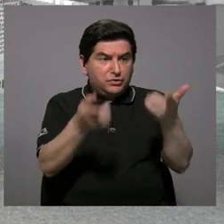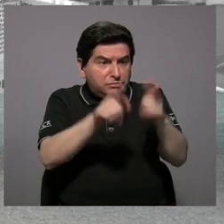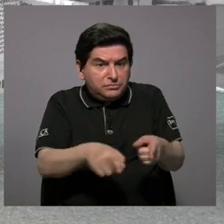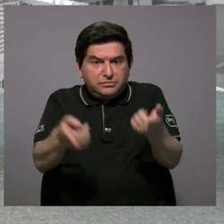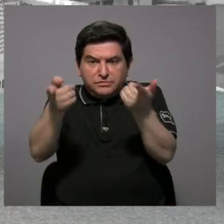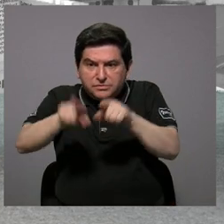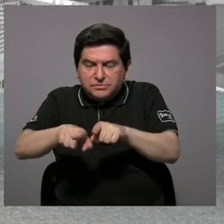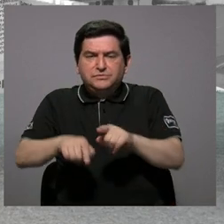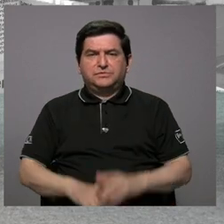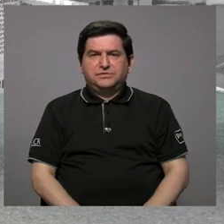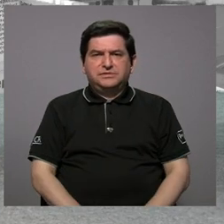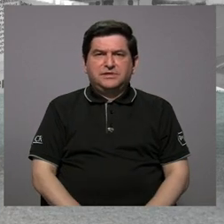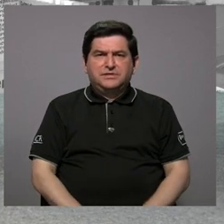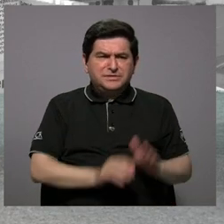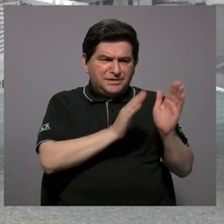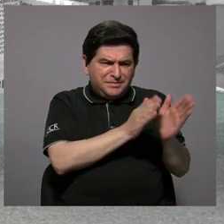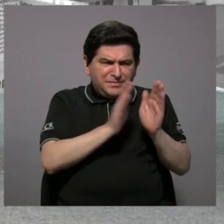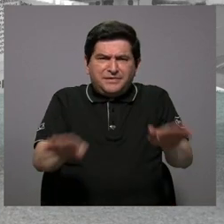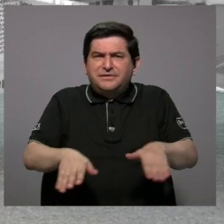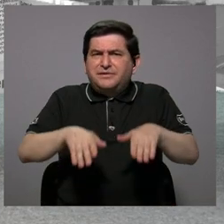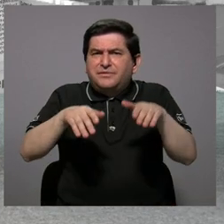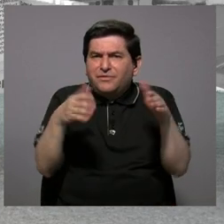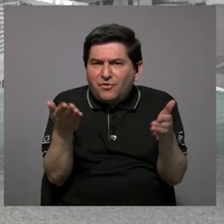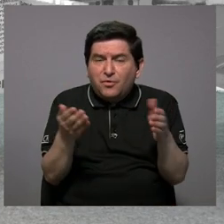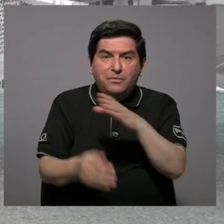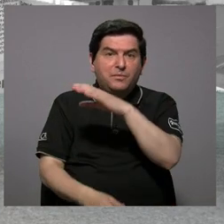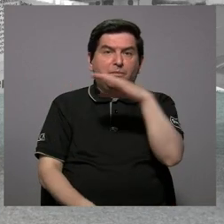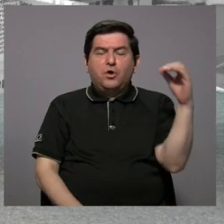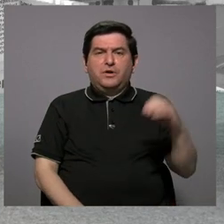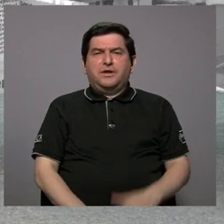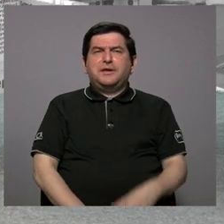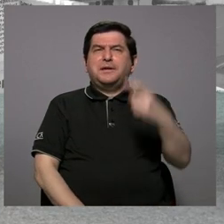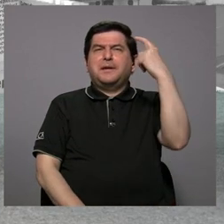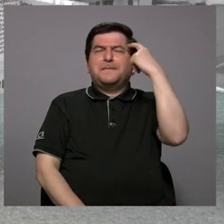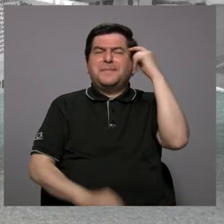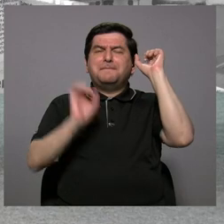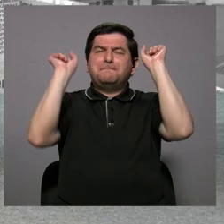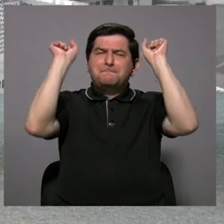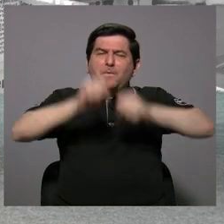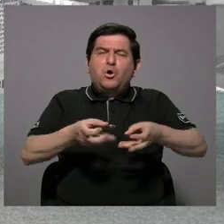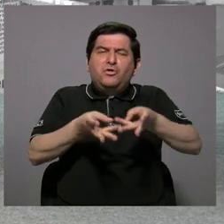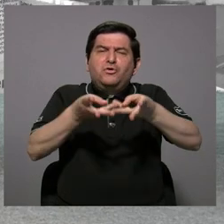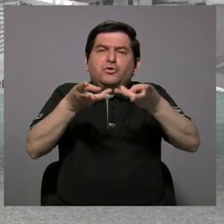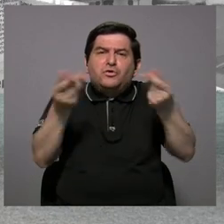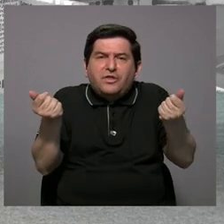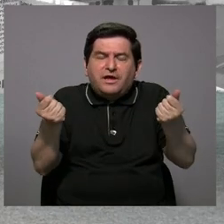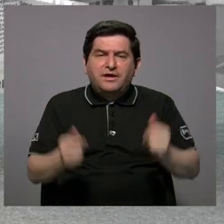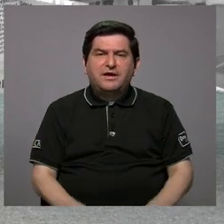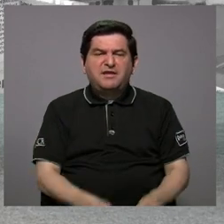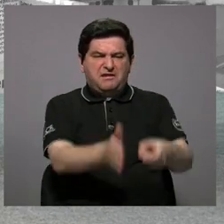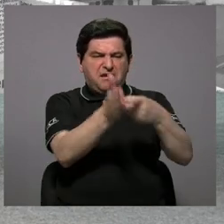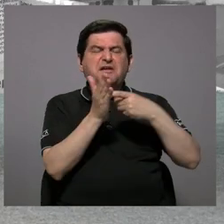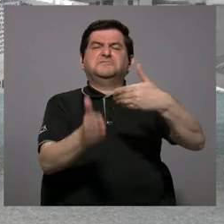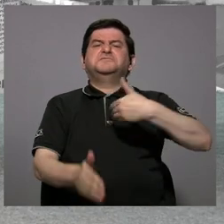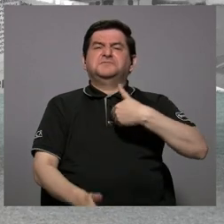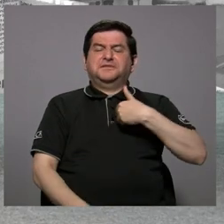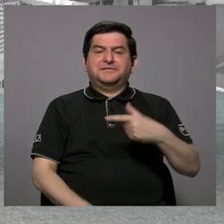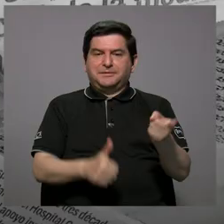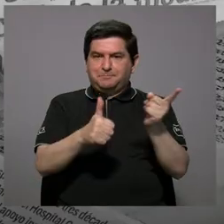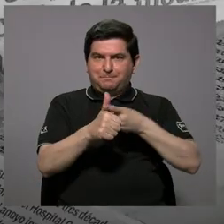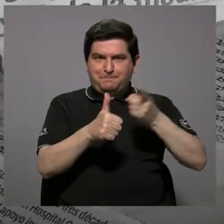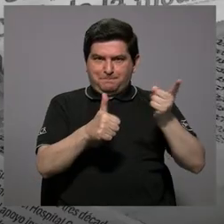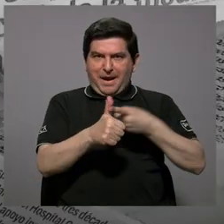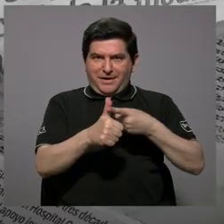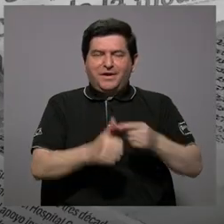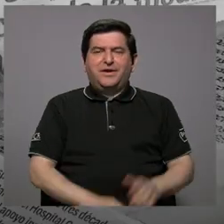pasando, cómo se están organizando y cómo piensan que se pudiera resolver y las demandas que tienen. Empecemos